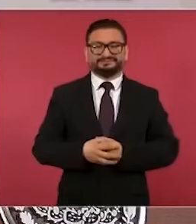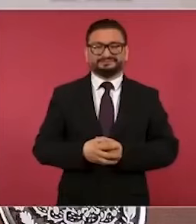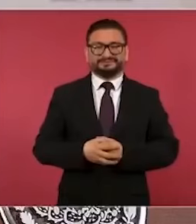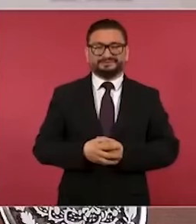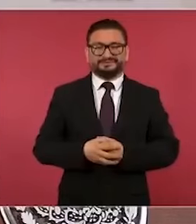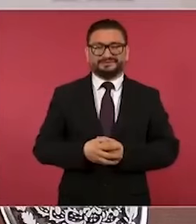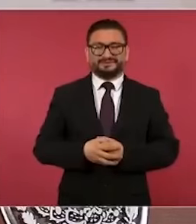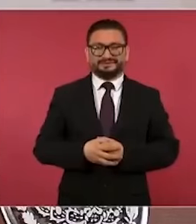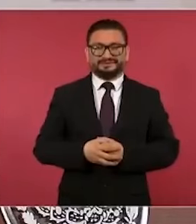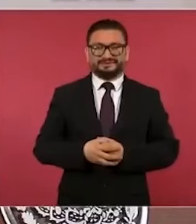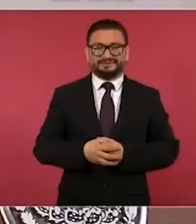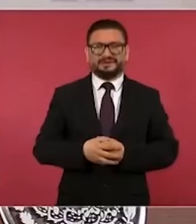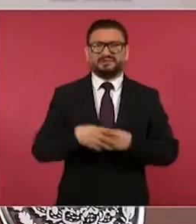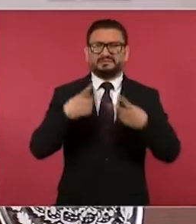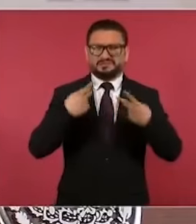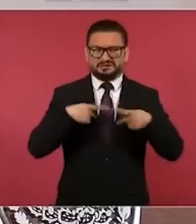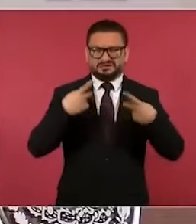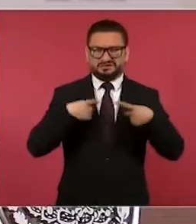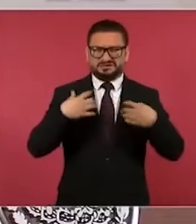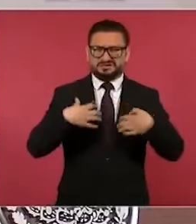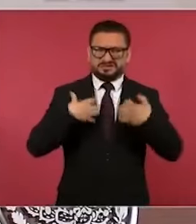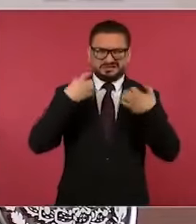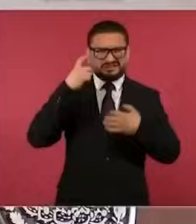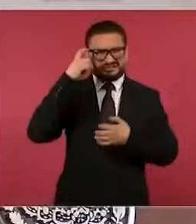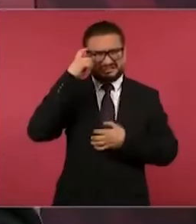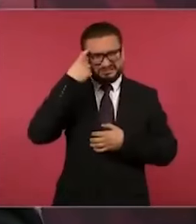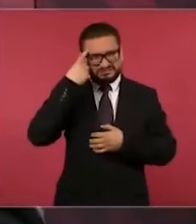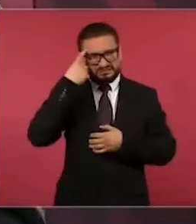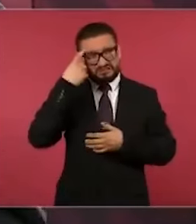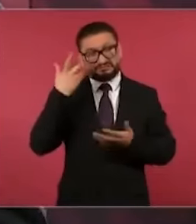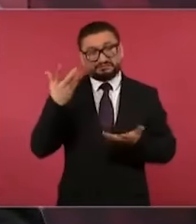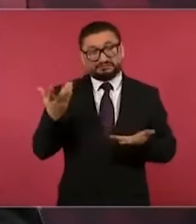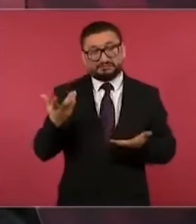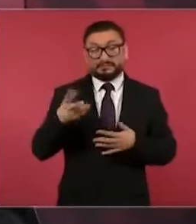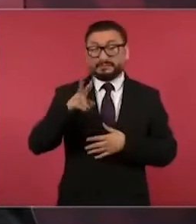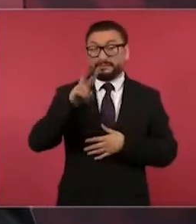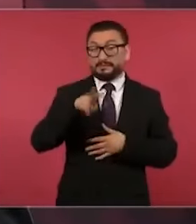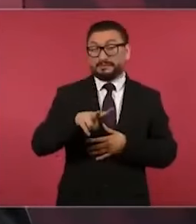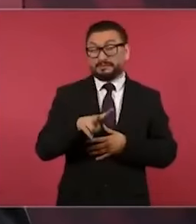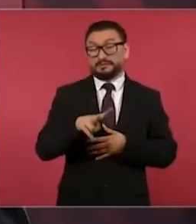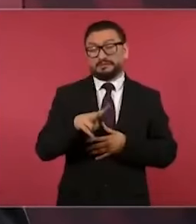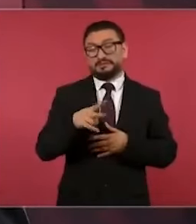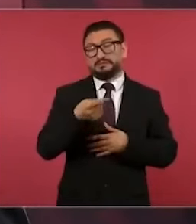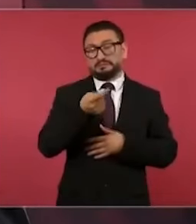Los que están enojados la verdad no son mayoría,